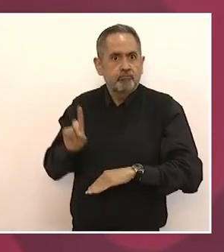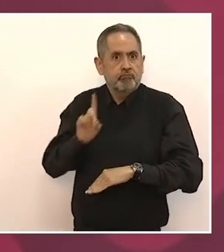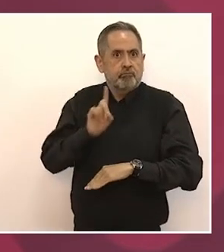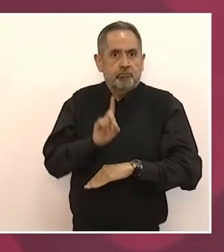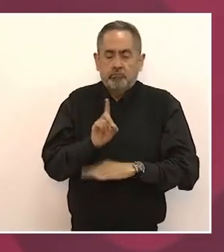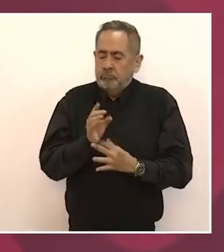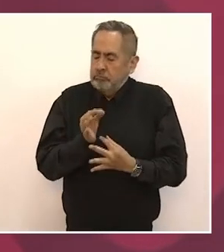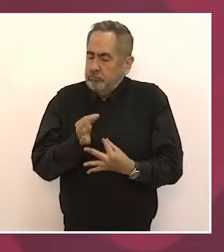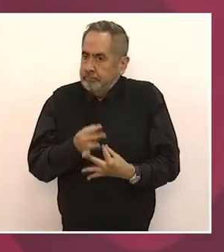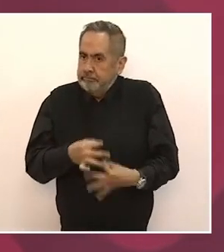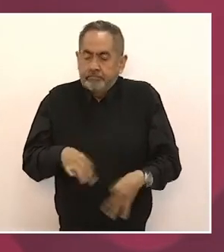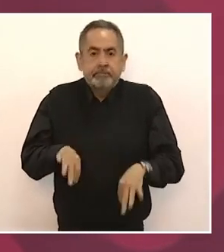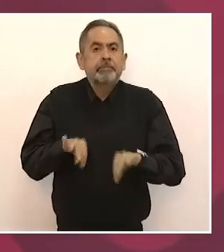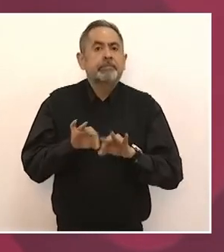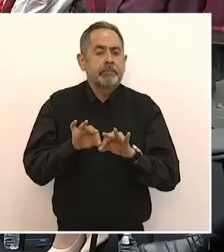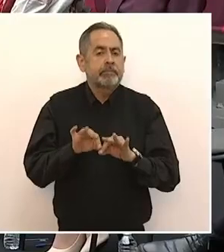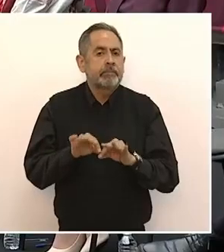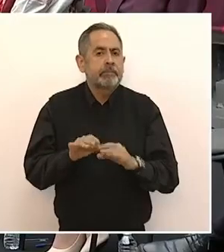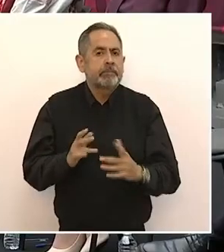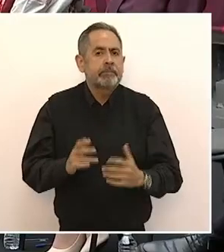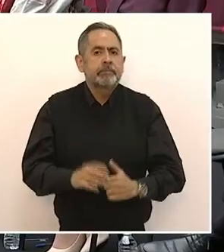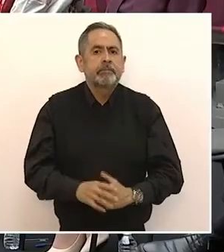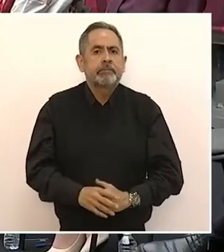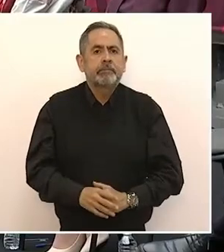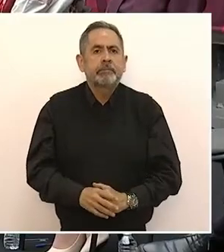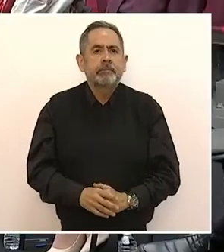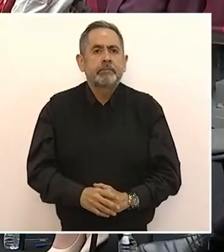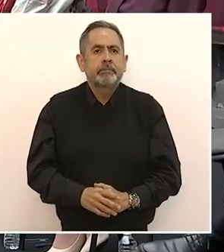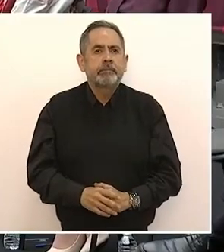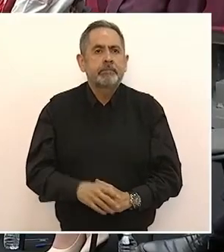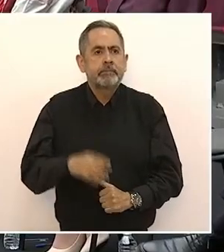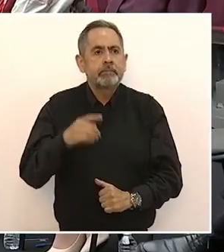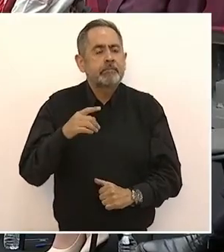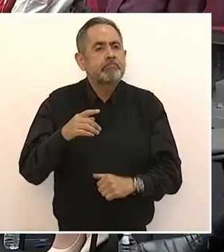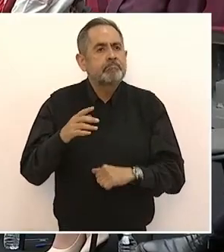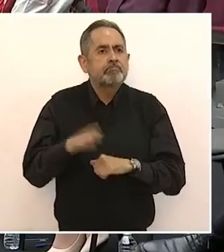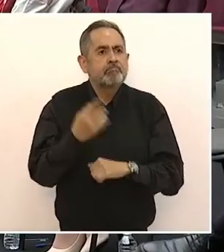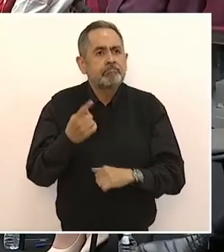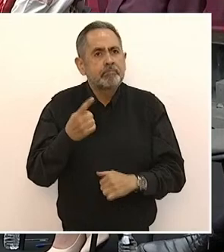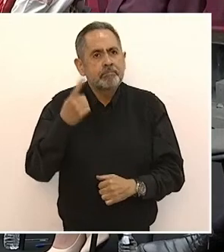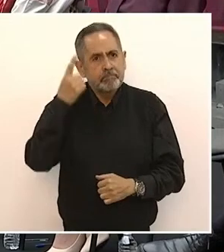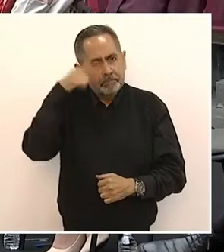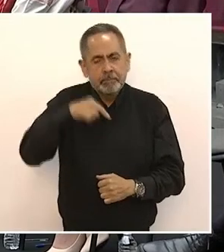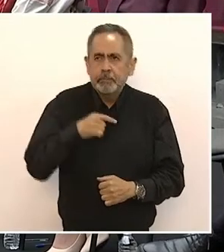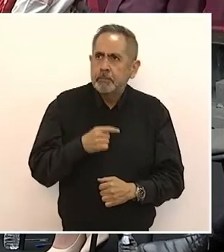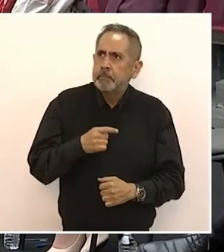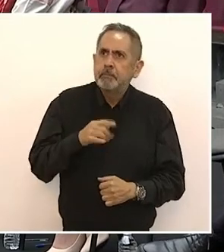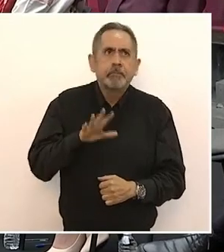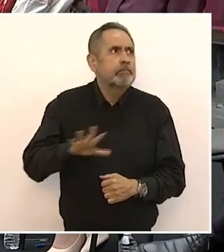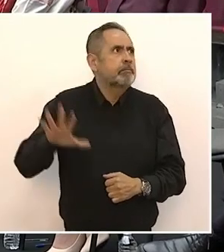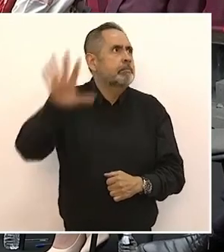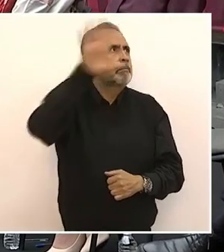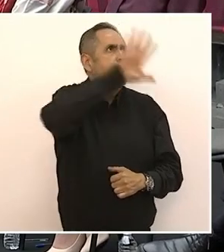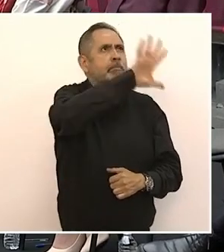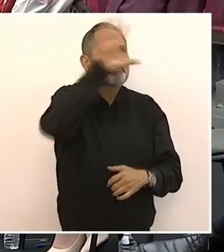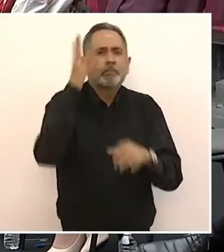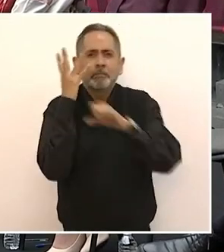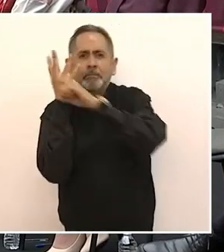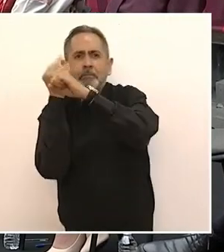conservación, el mejoramiento